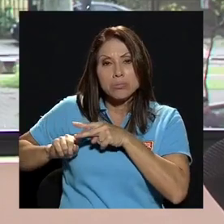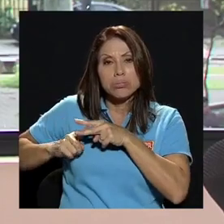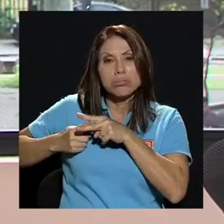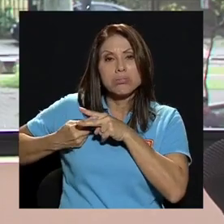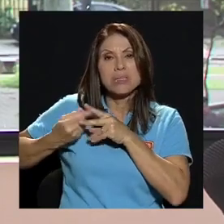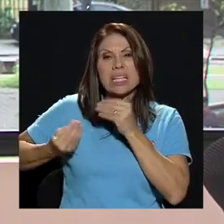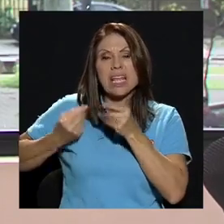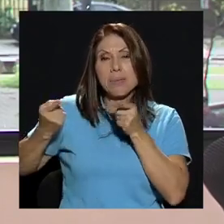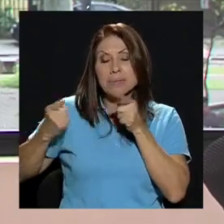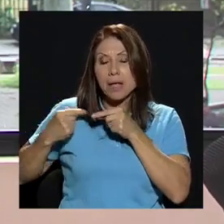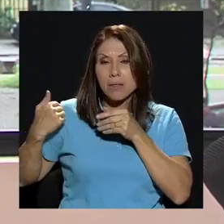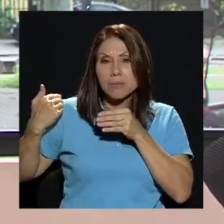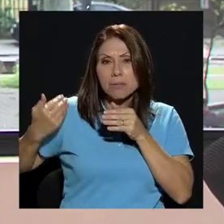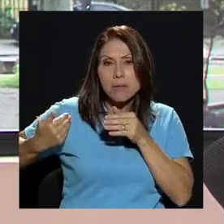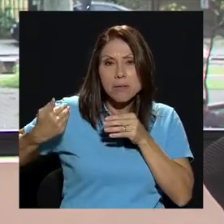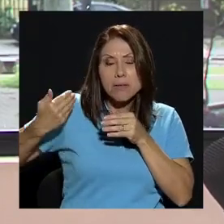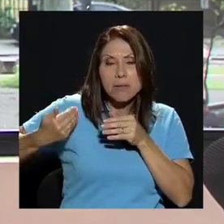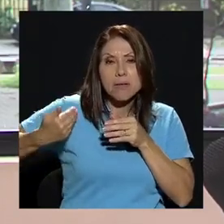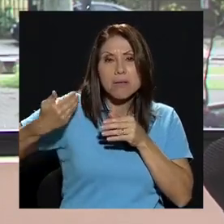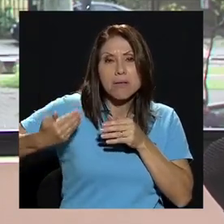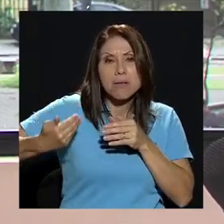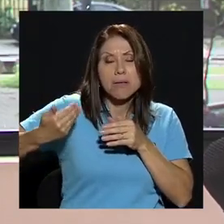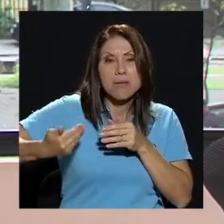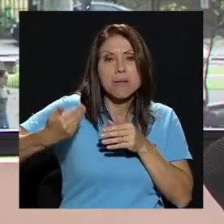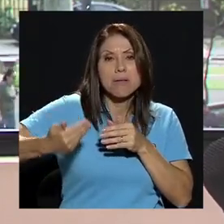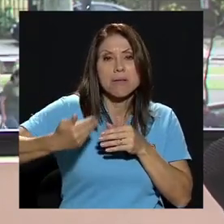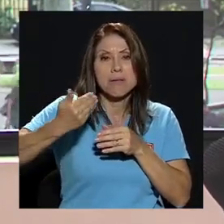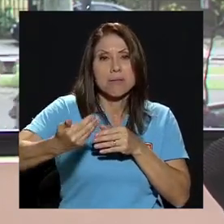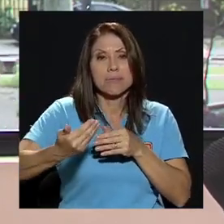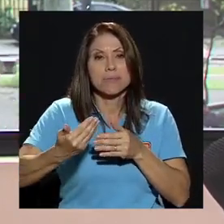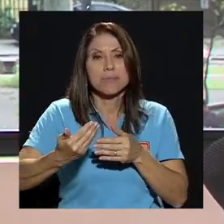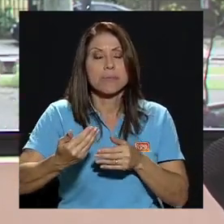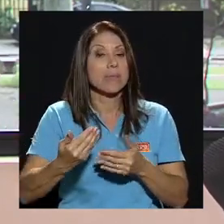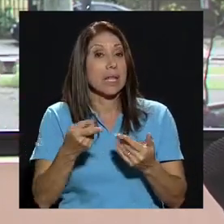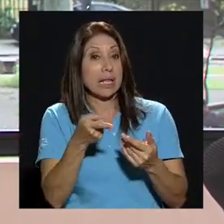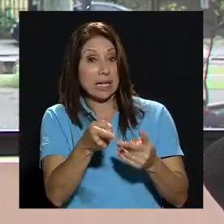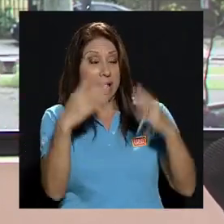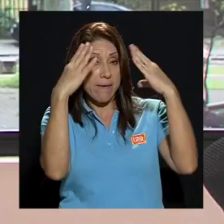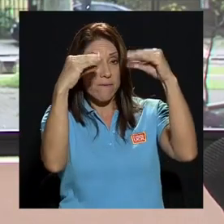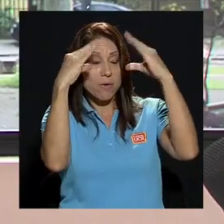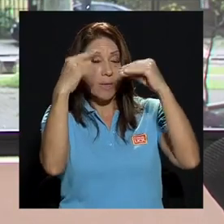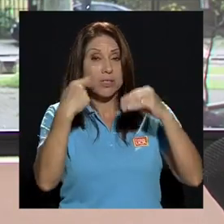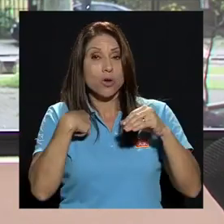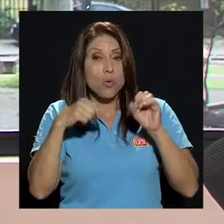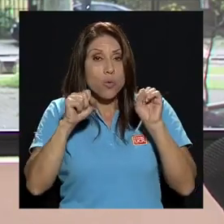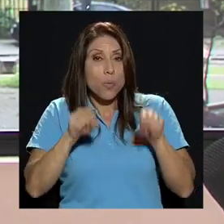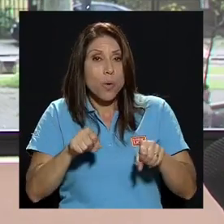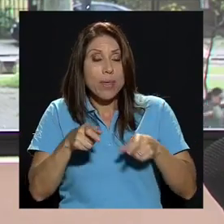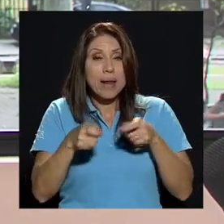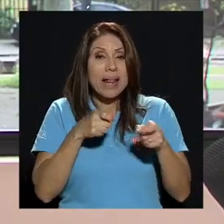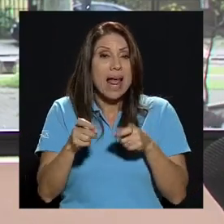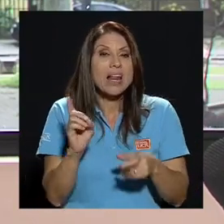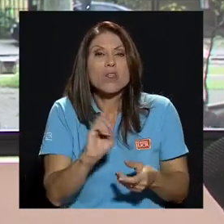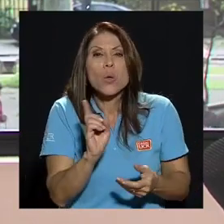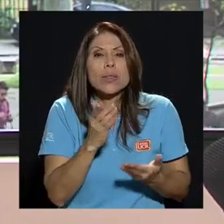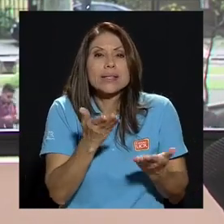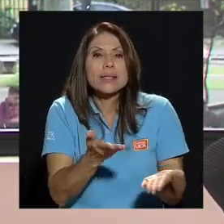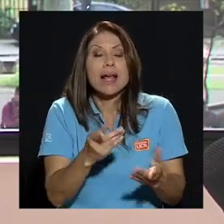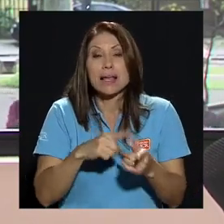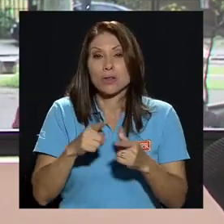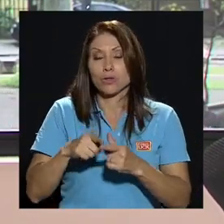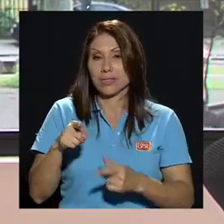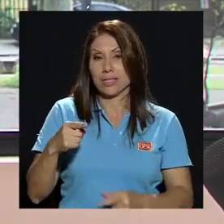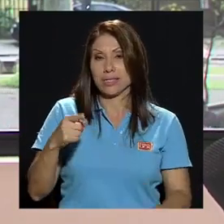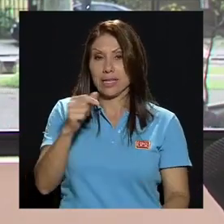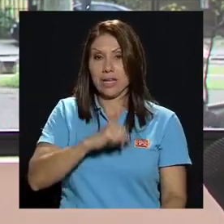donde está la información que uno puede manejar pues entonces el rector tuvo una actuación